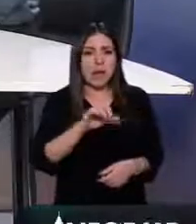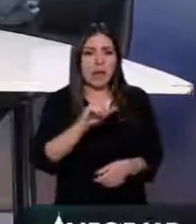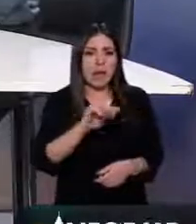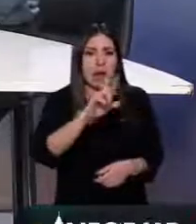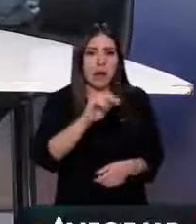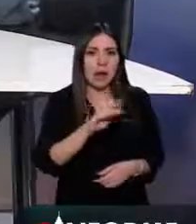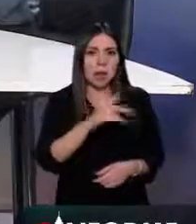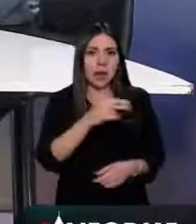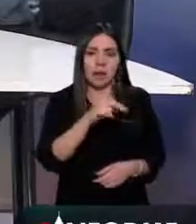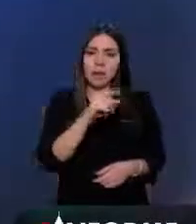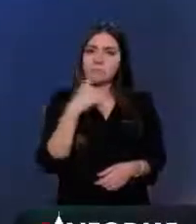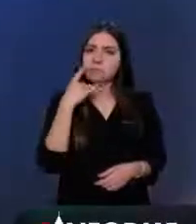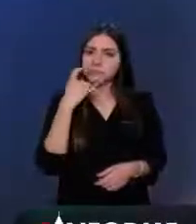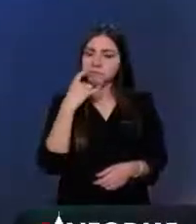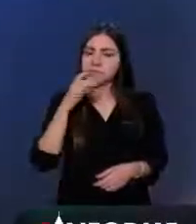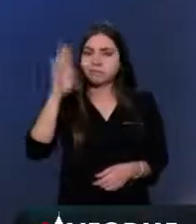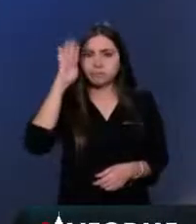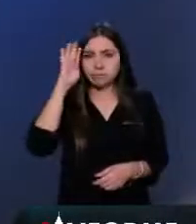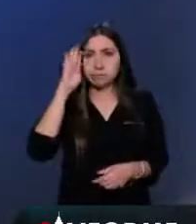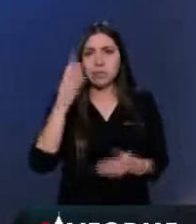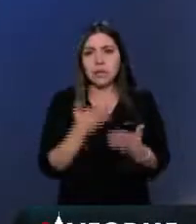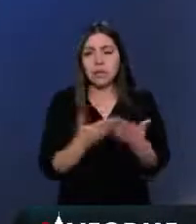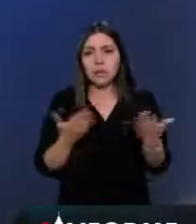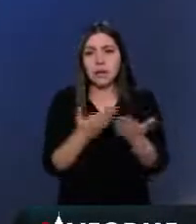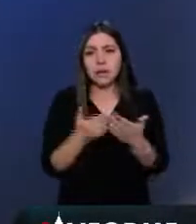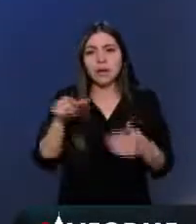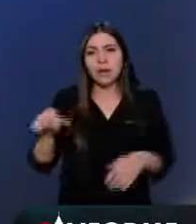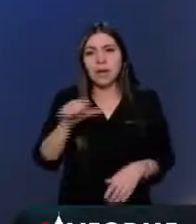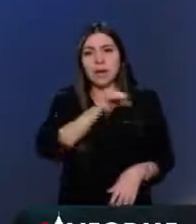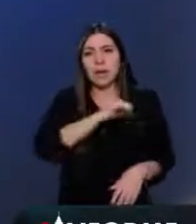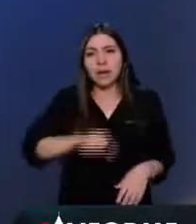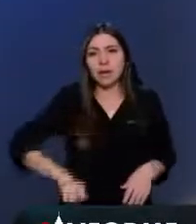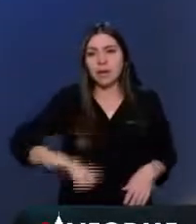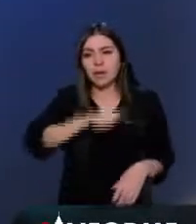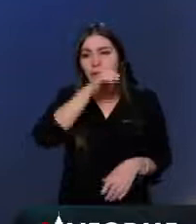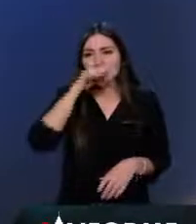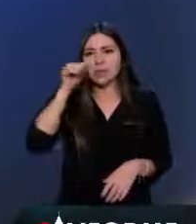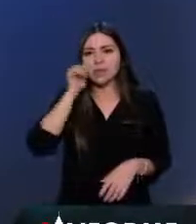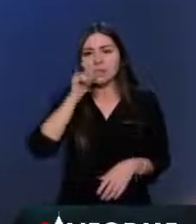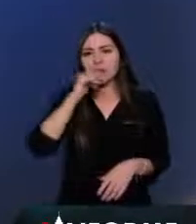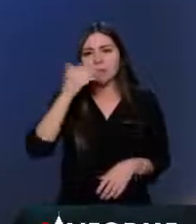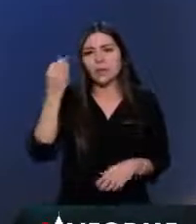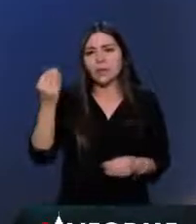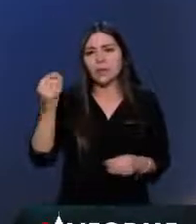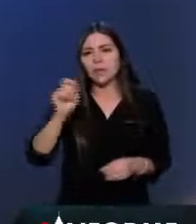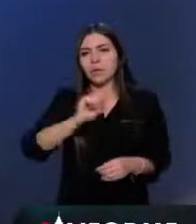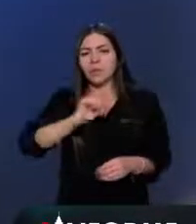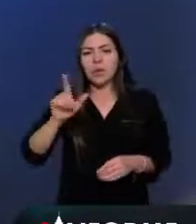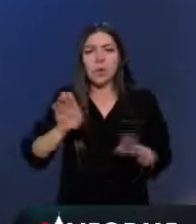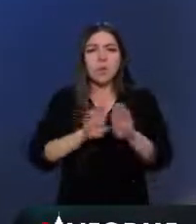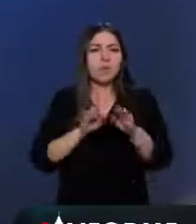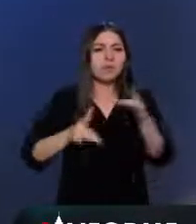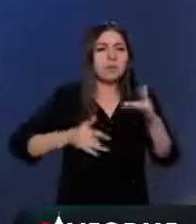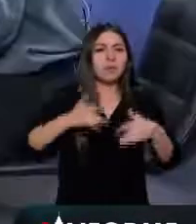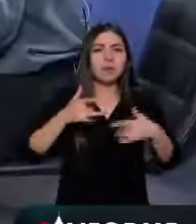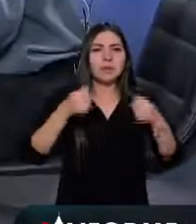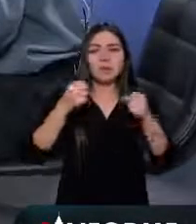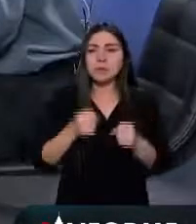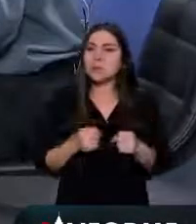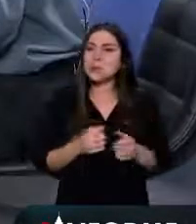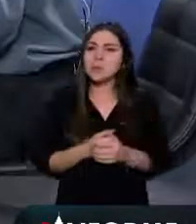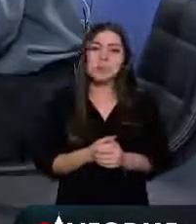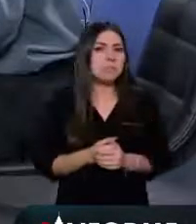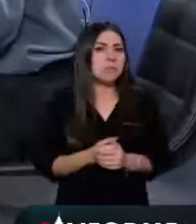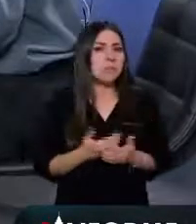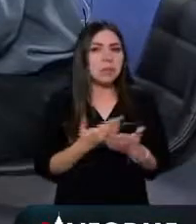que ahí la alcaldía Benito Juárez, a pesar del prestigio que se atribuye en términos de percepción y datos, no